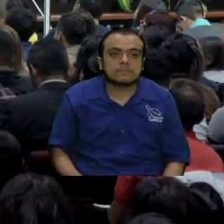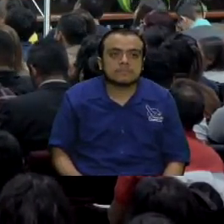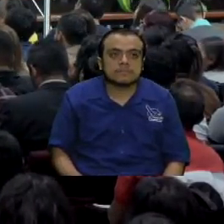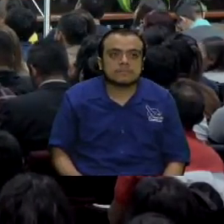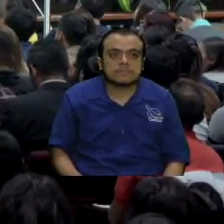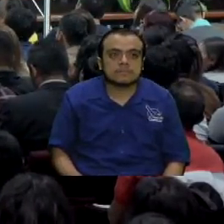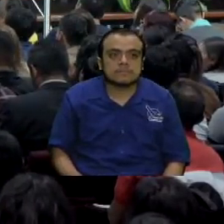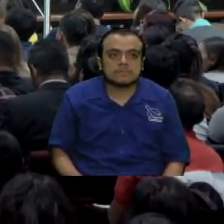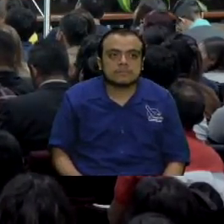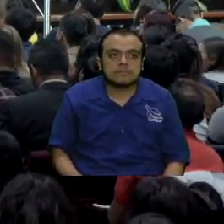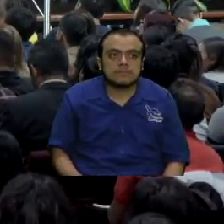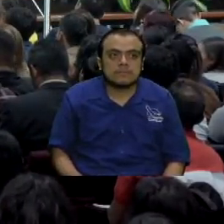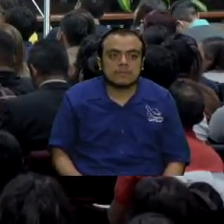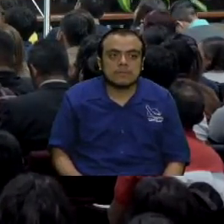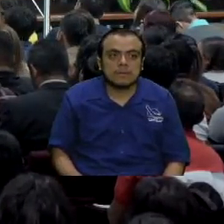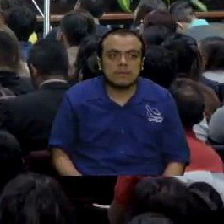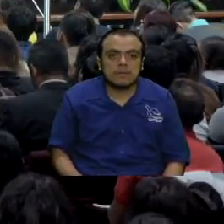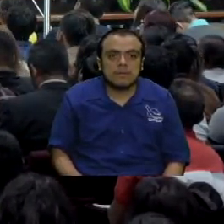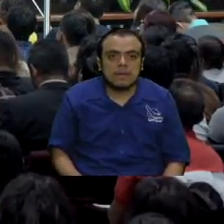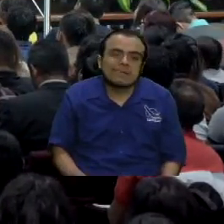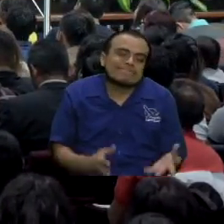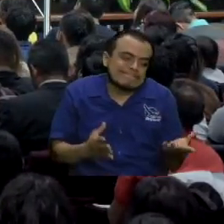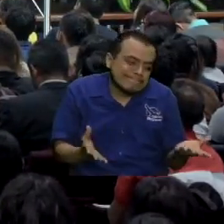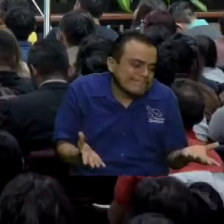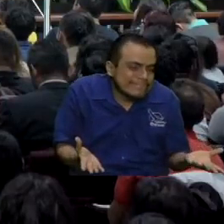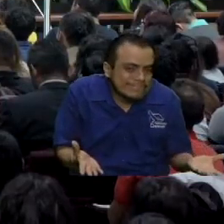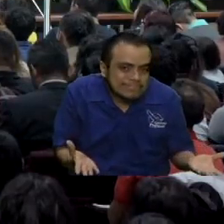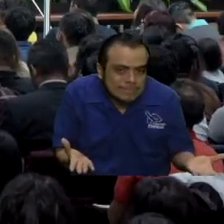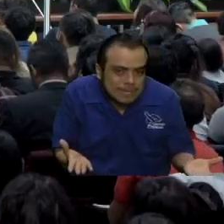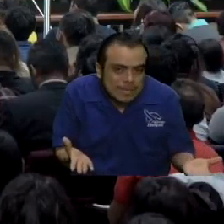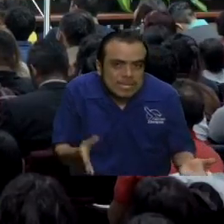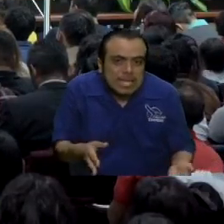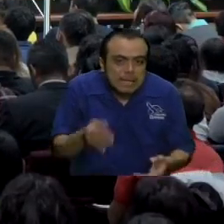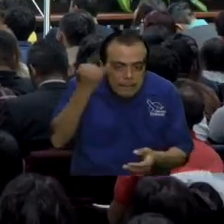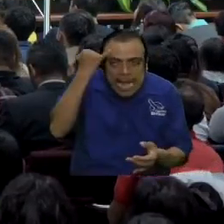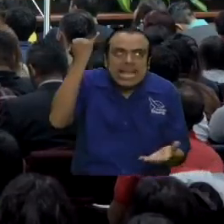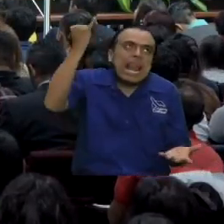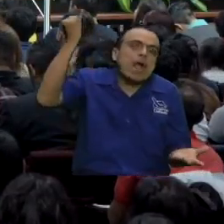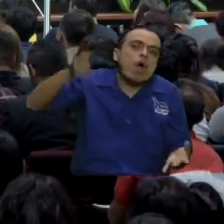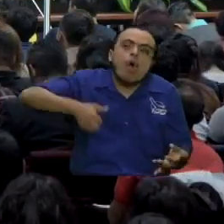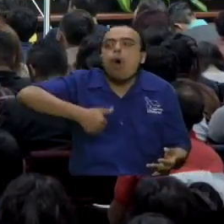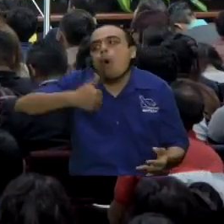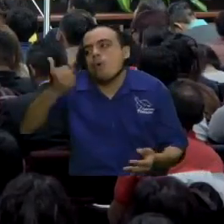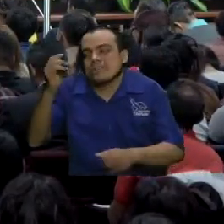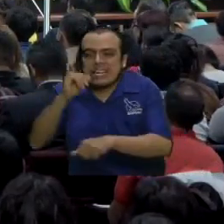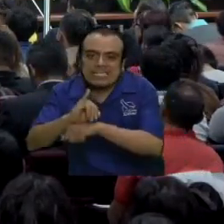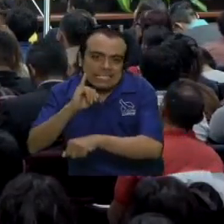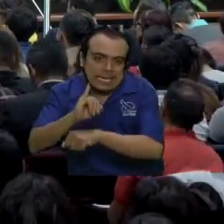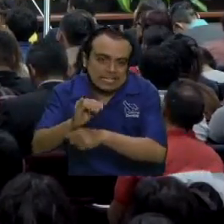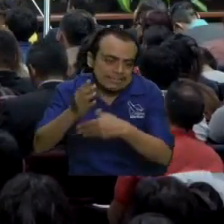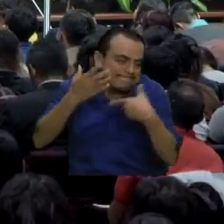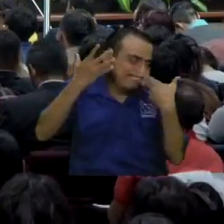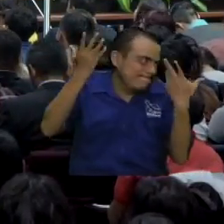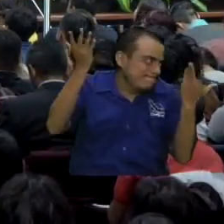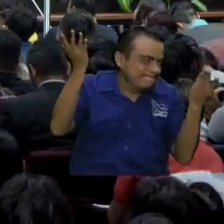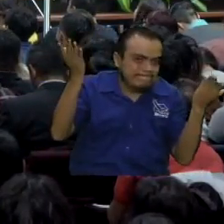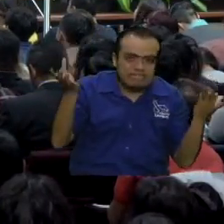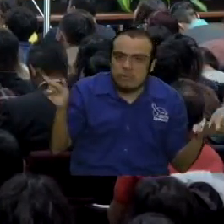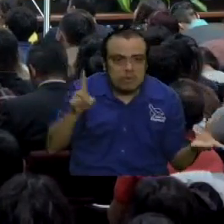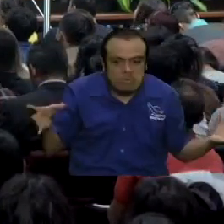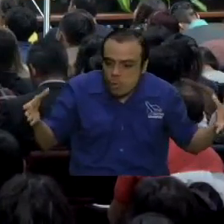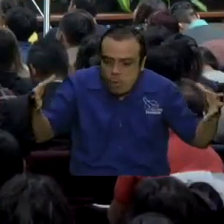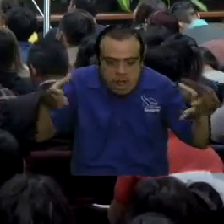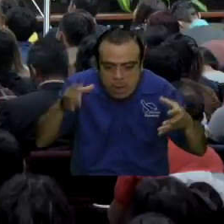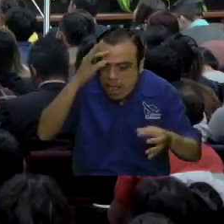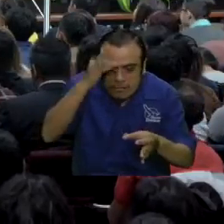No hemos llegado. Ya si nos ponemos a intercongregacionales, interdenominacionales, hermano, que hemos llegado a la unidad de la